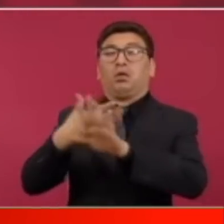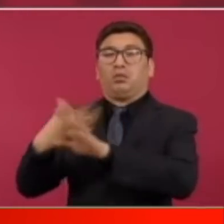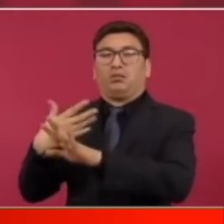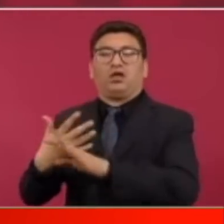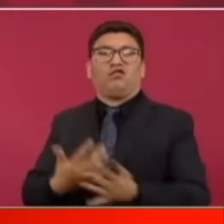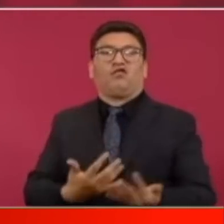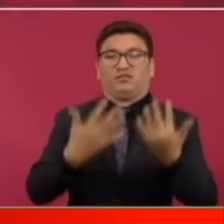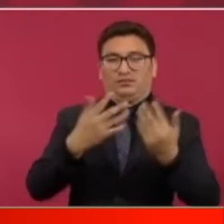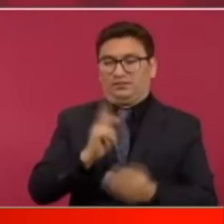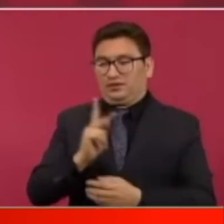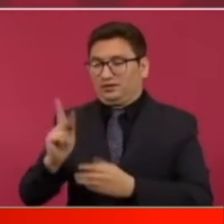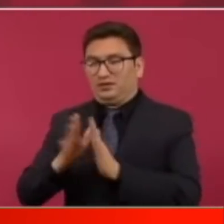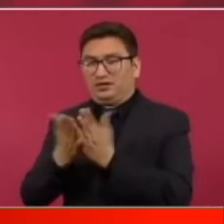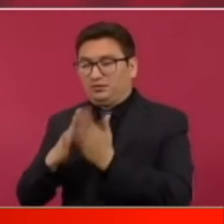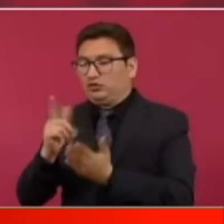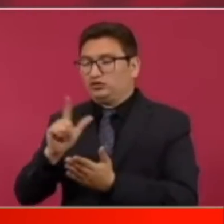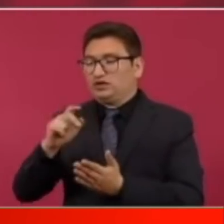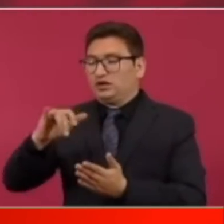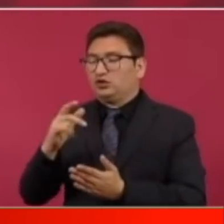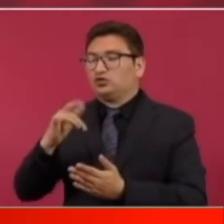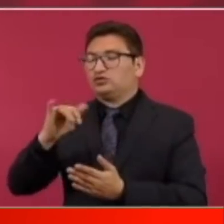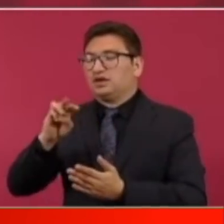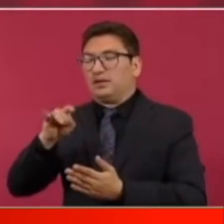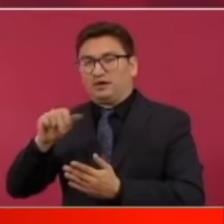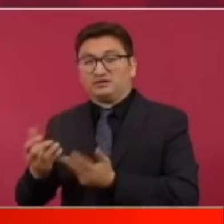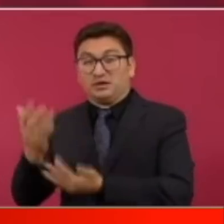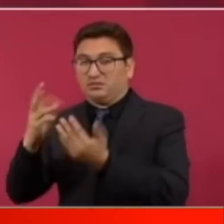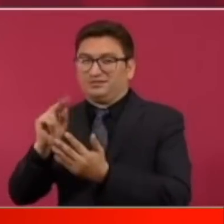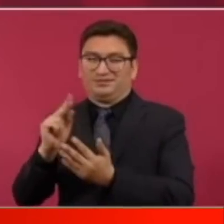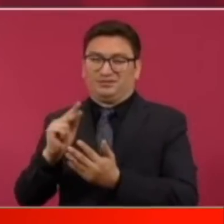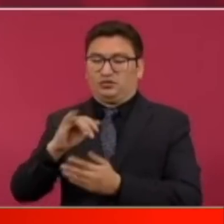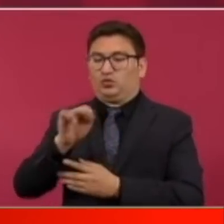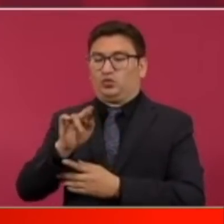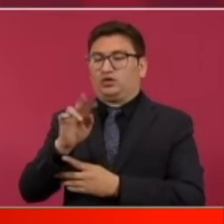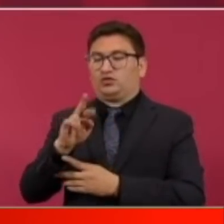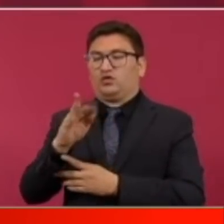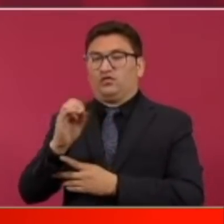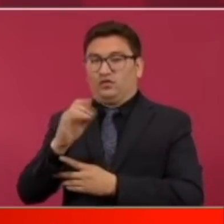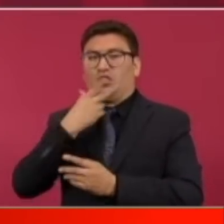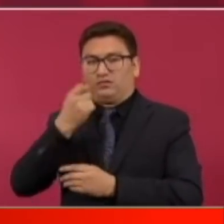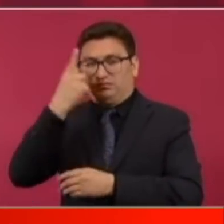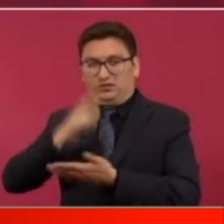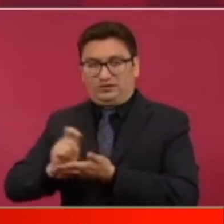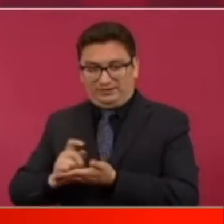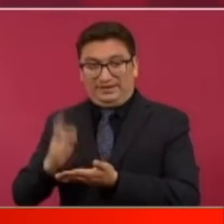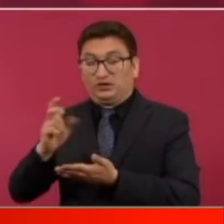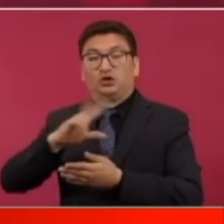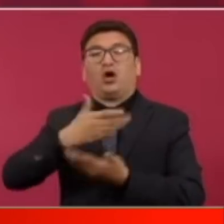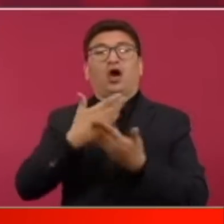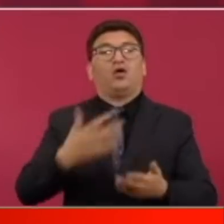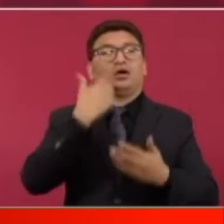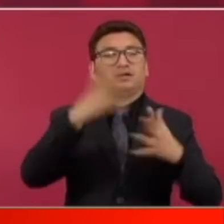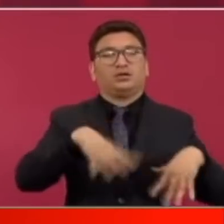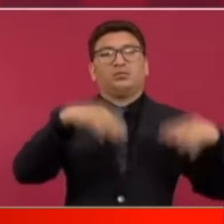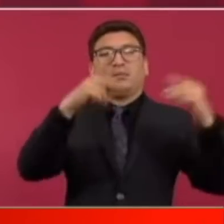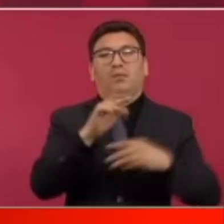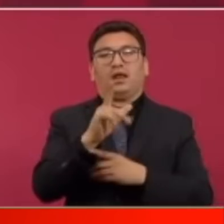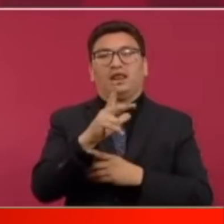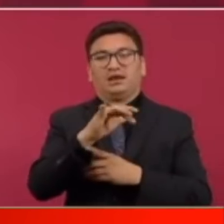llano en llamas la gran novela de Juan Rulfo si no el palacio en llamas